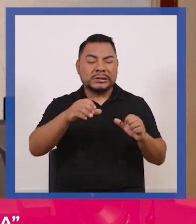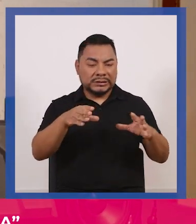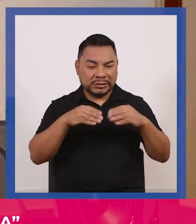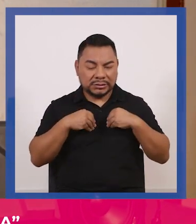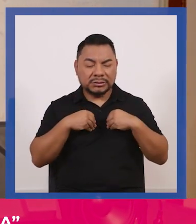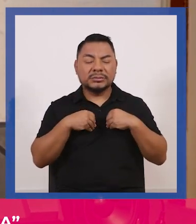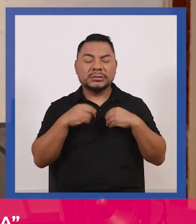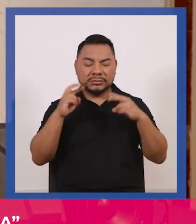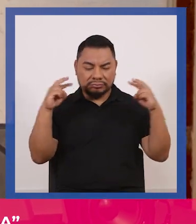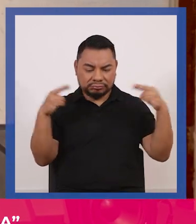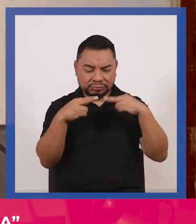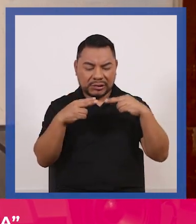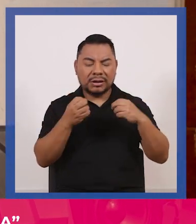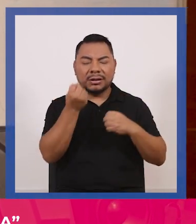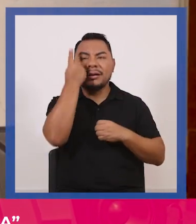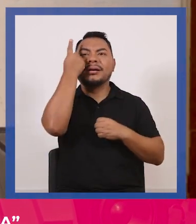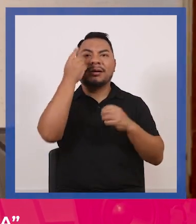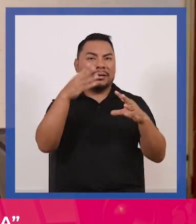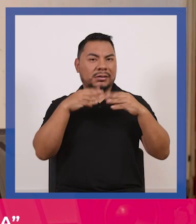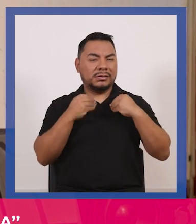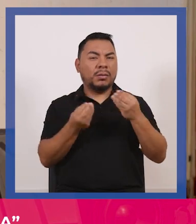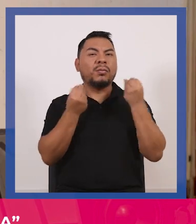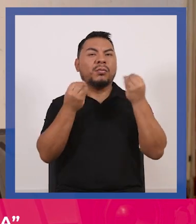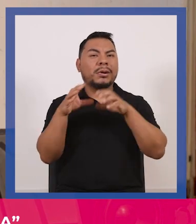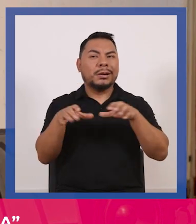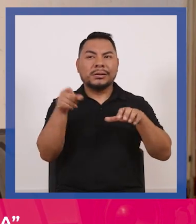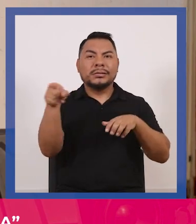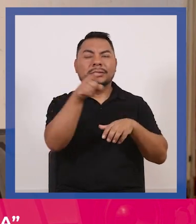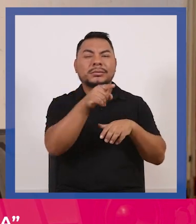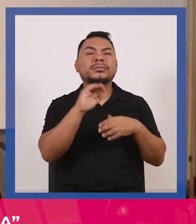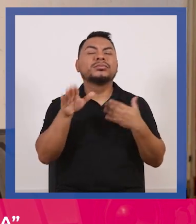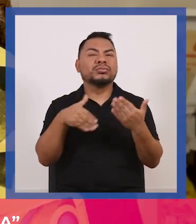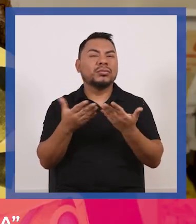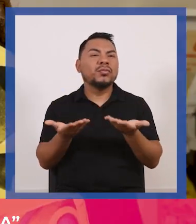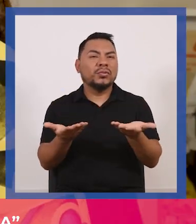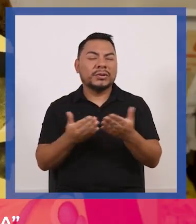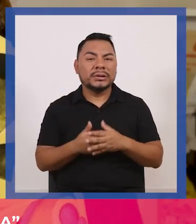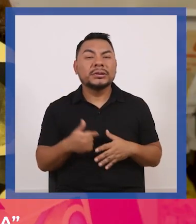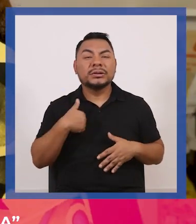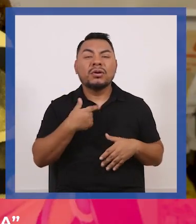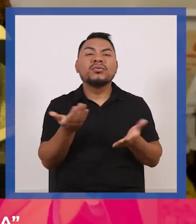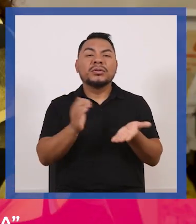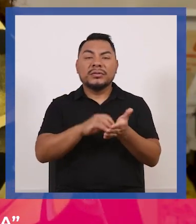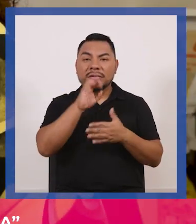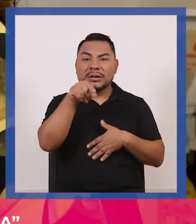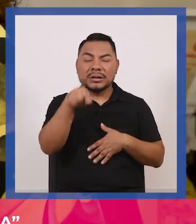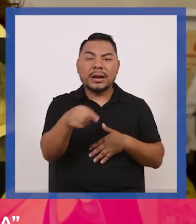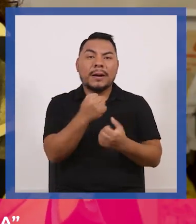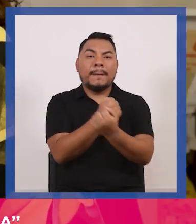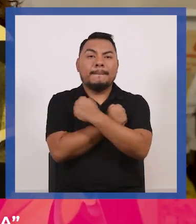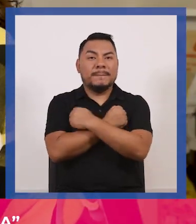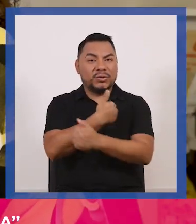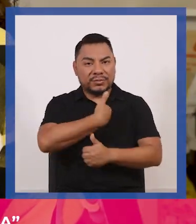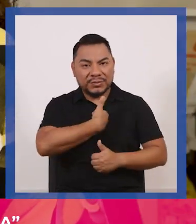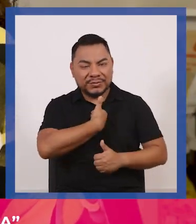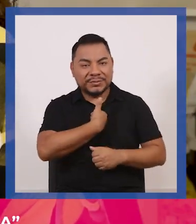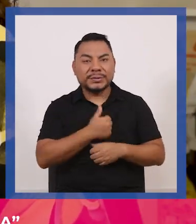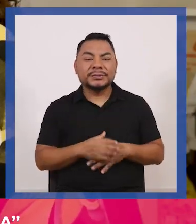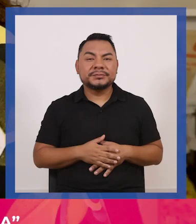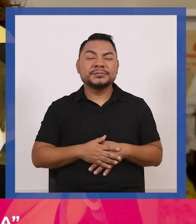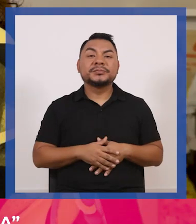reconocimiento es entender por qué funcionan las cosas de la manera como funcionan y como repito esto tiene que ver con el amor propio